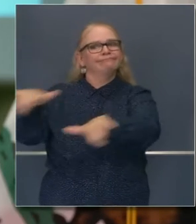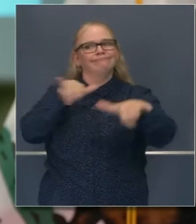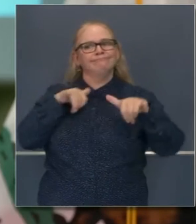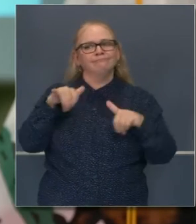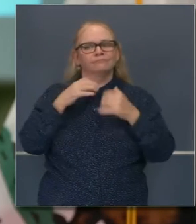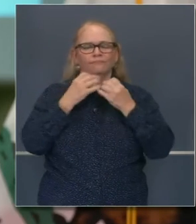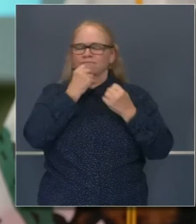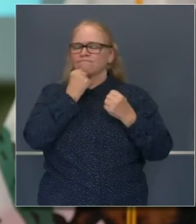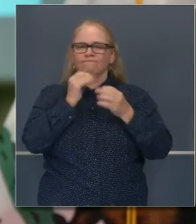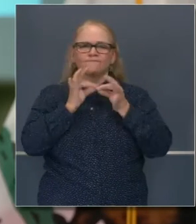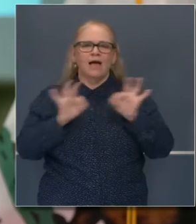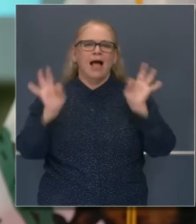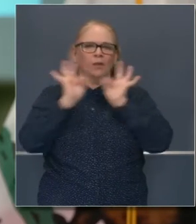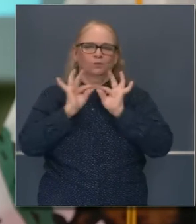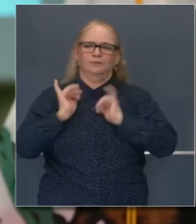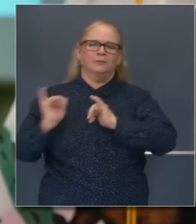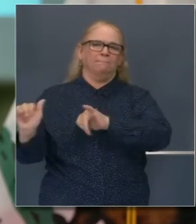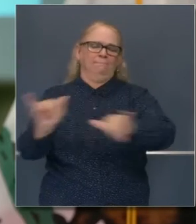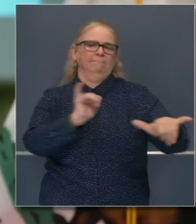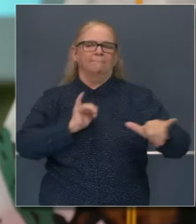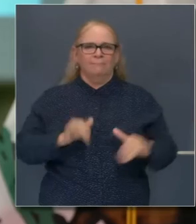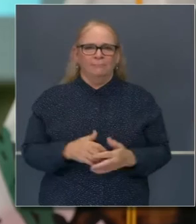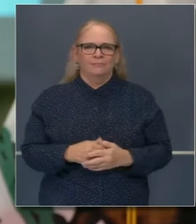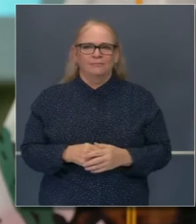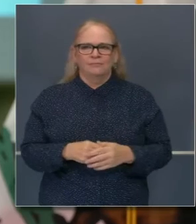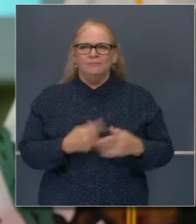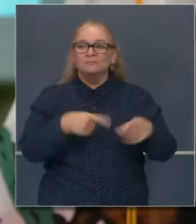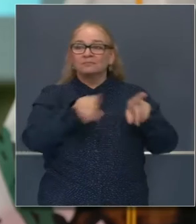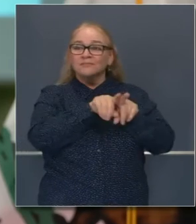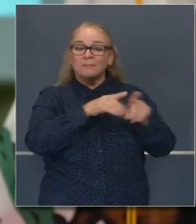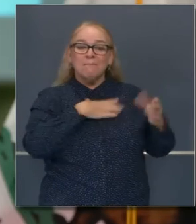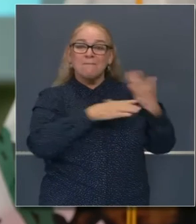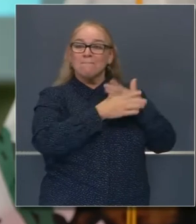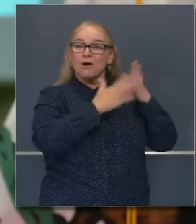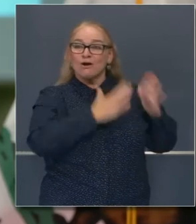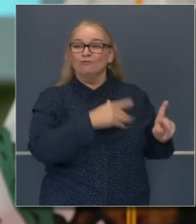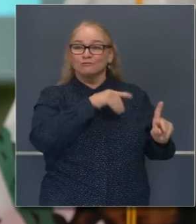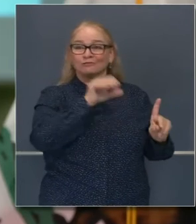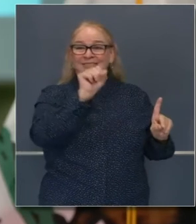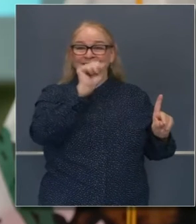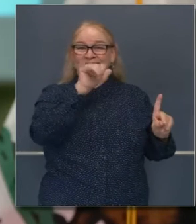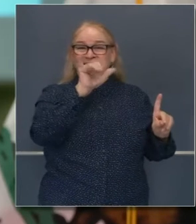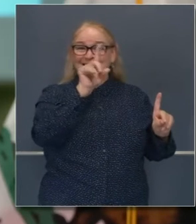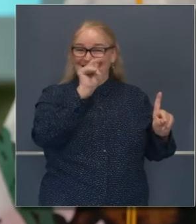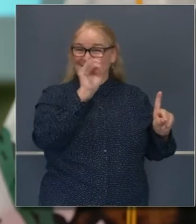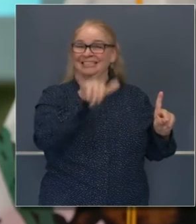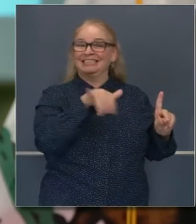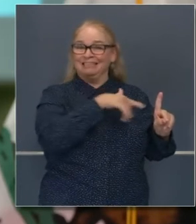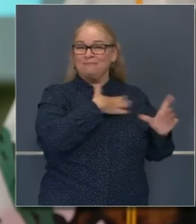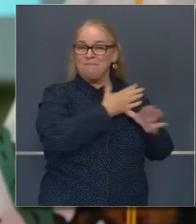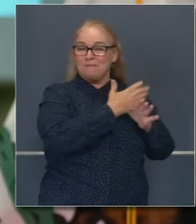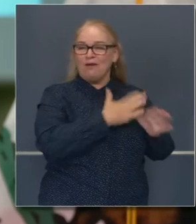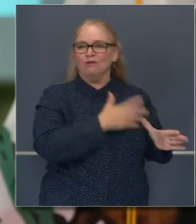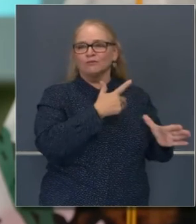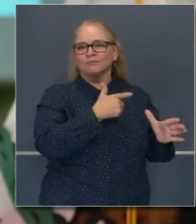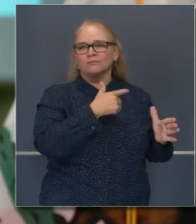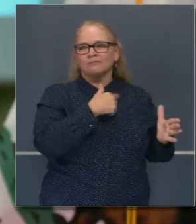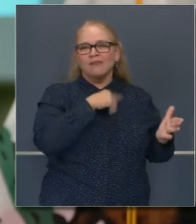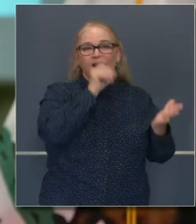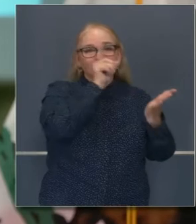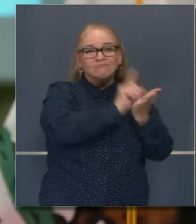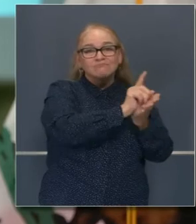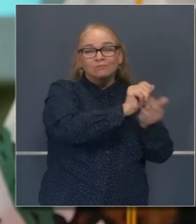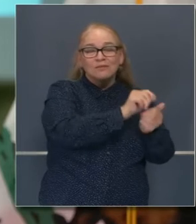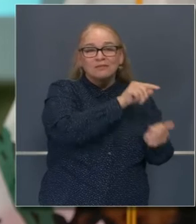valores que yo vi inculcados en Sidney Shank, compañera, que me hizo enamorarme